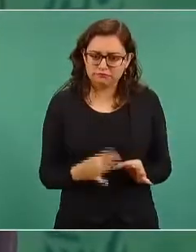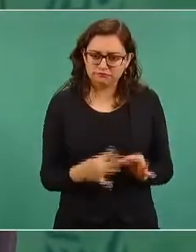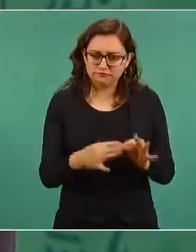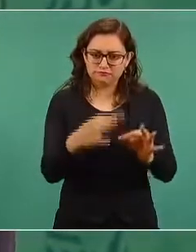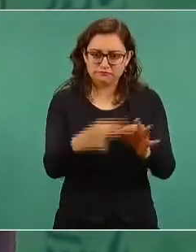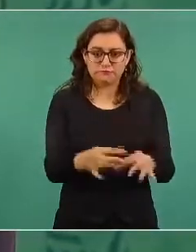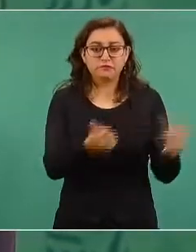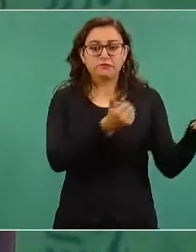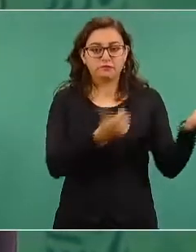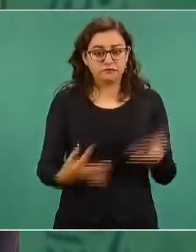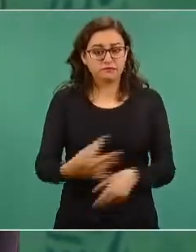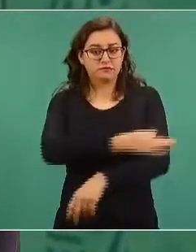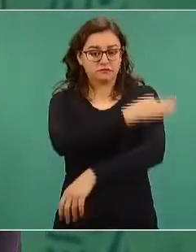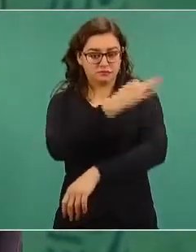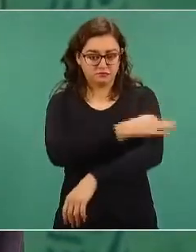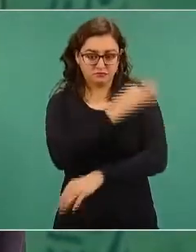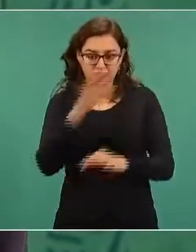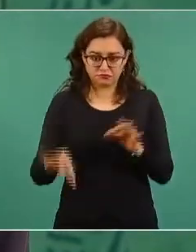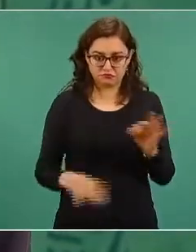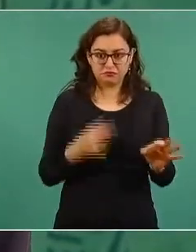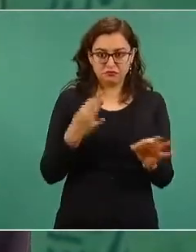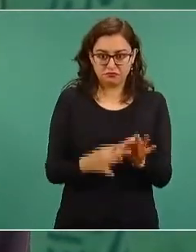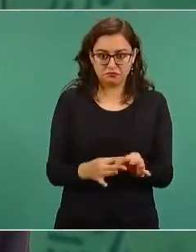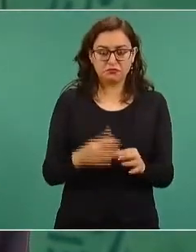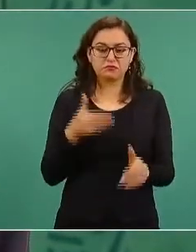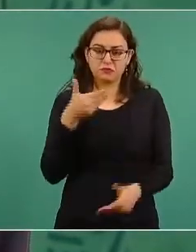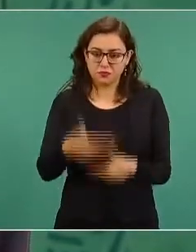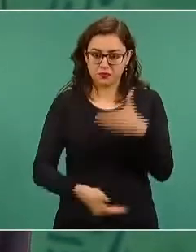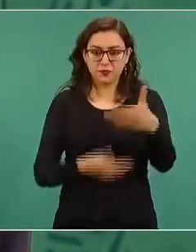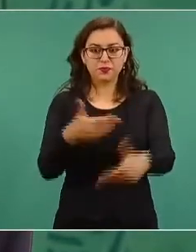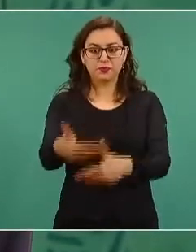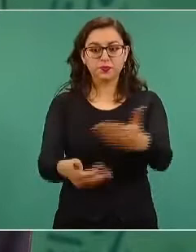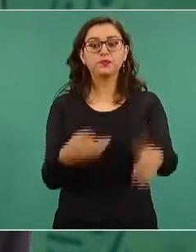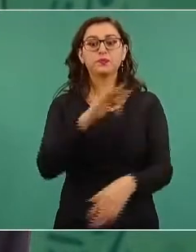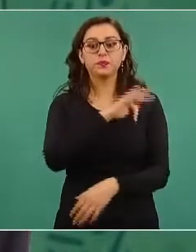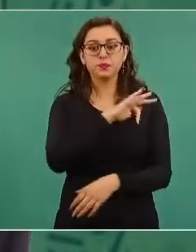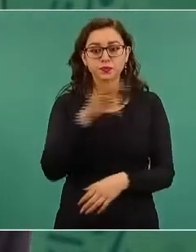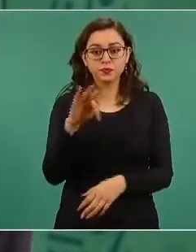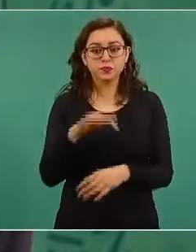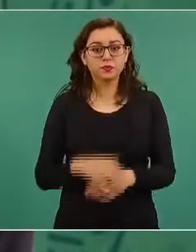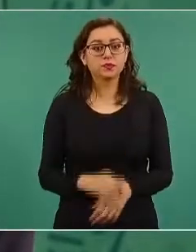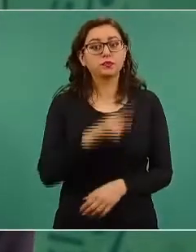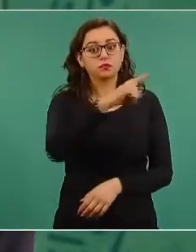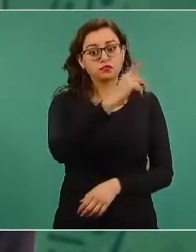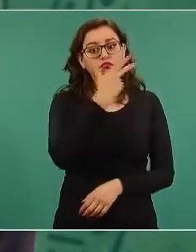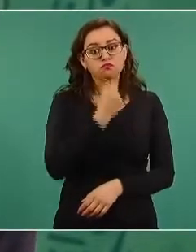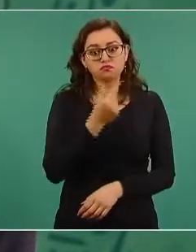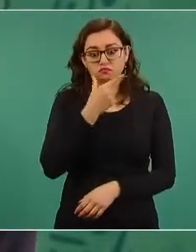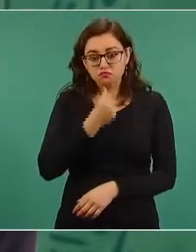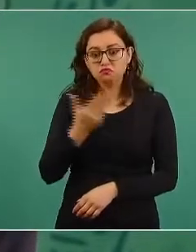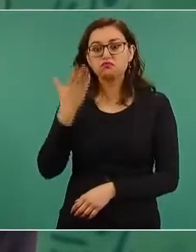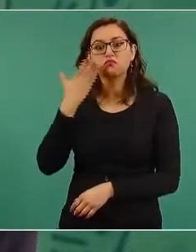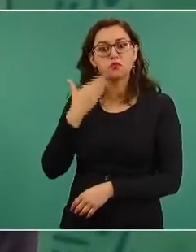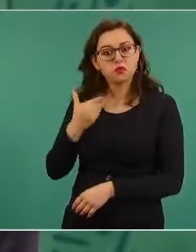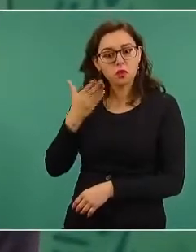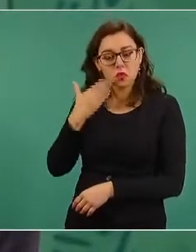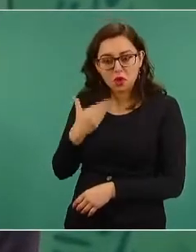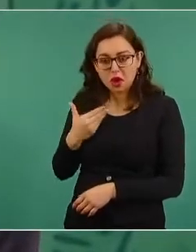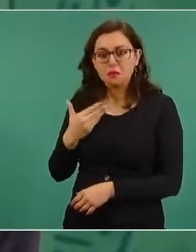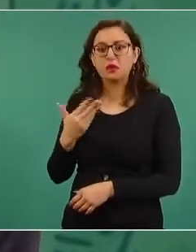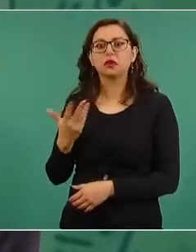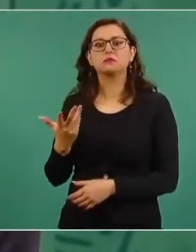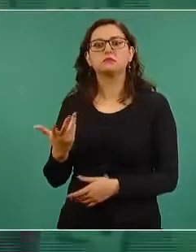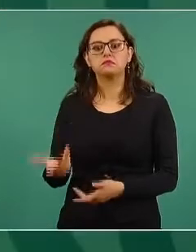avanzar en la vacunación. Fue muy amable, muy gentil